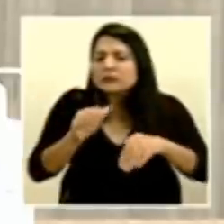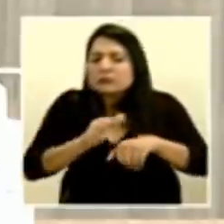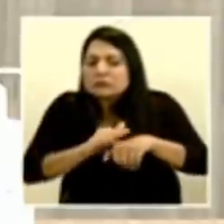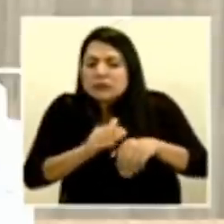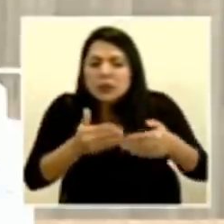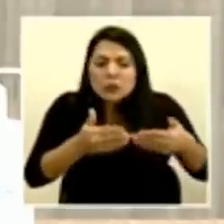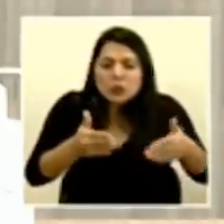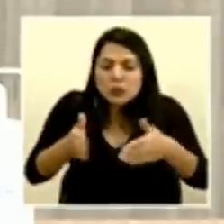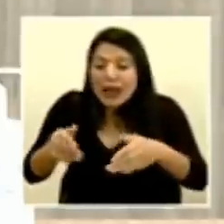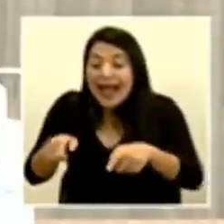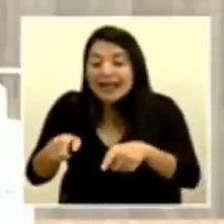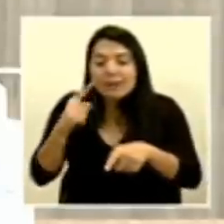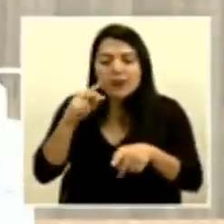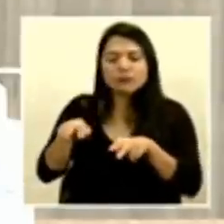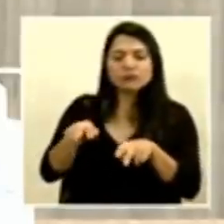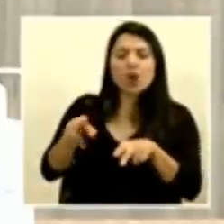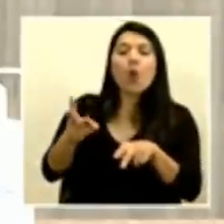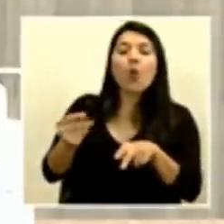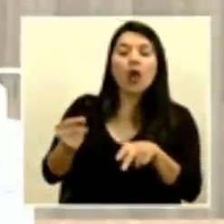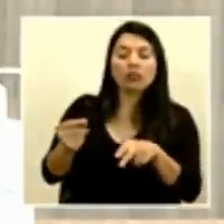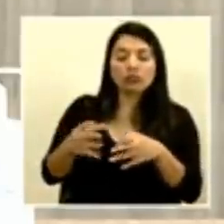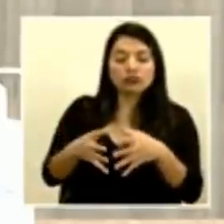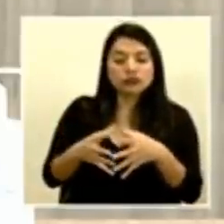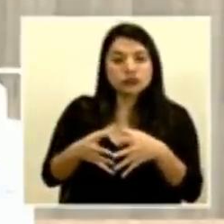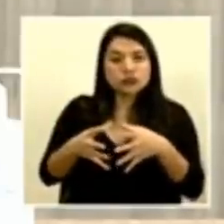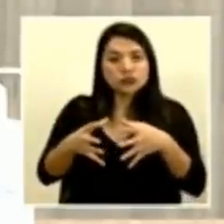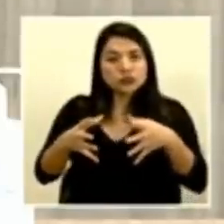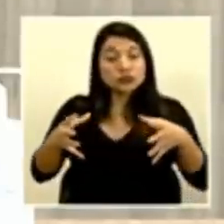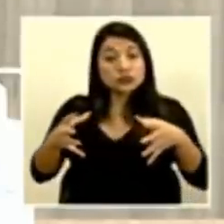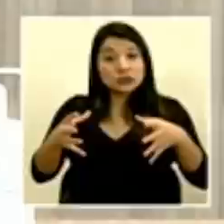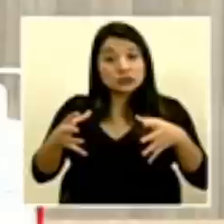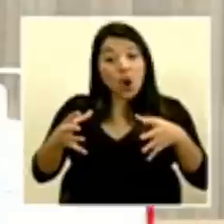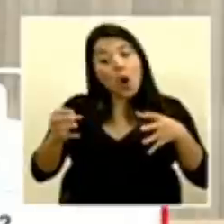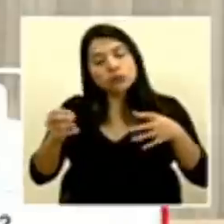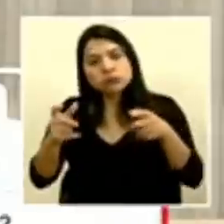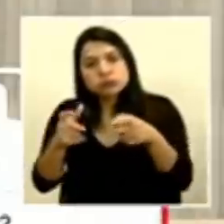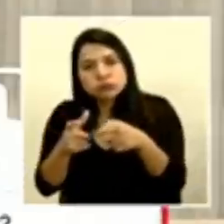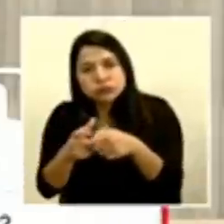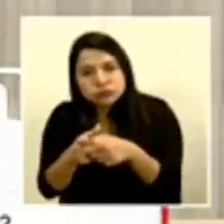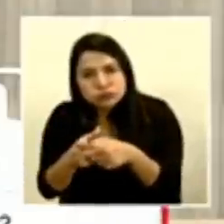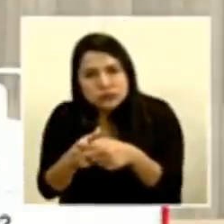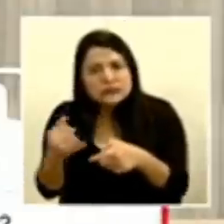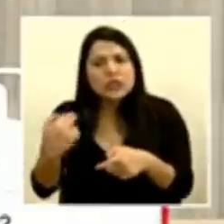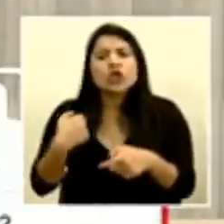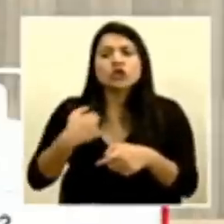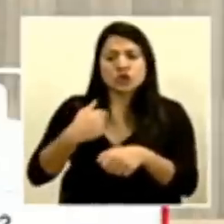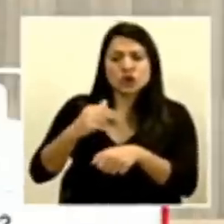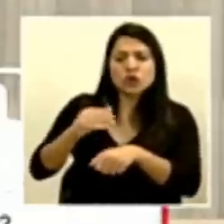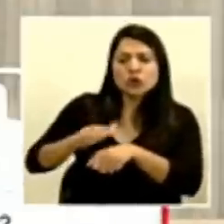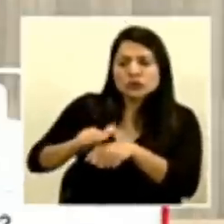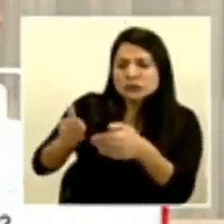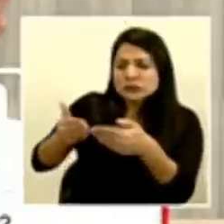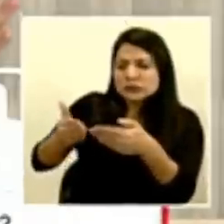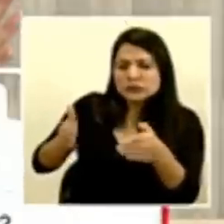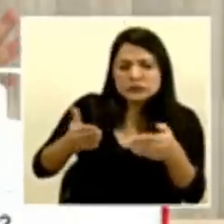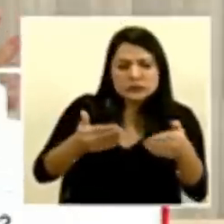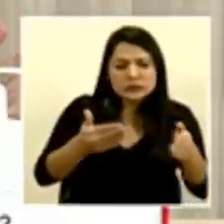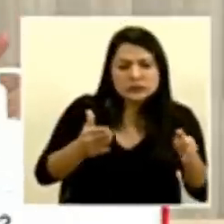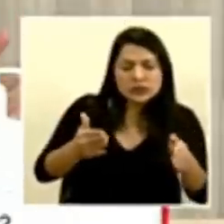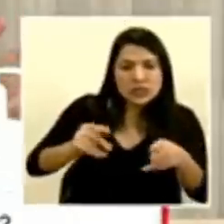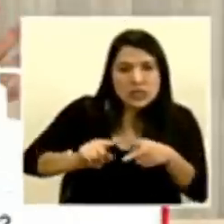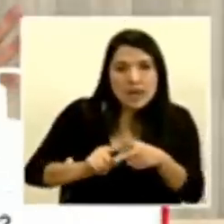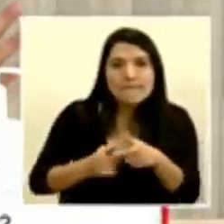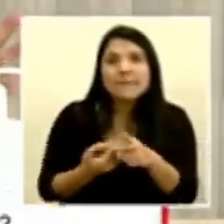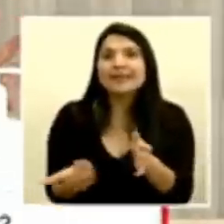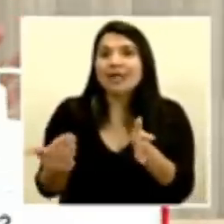esa cantidad de transmisiones. Y si esa curva de casos y cantidad de transmisiones se empieza a incrementar fuertemente, nos está diciendo que lo que